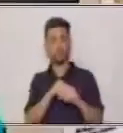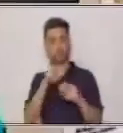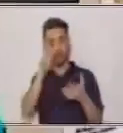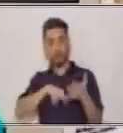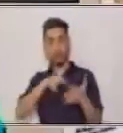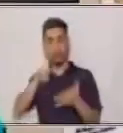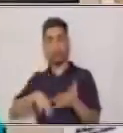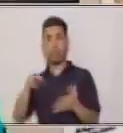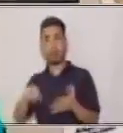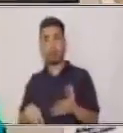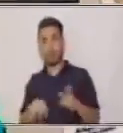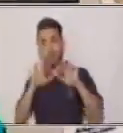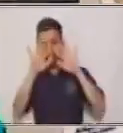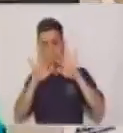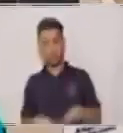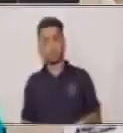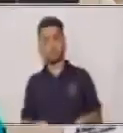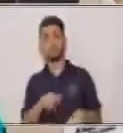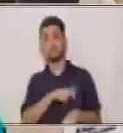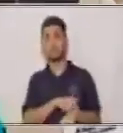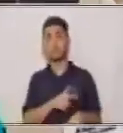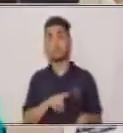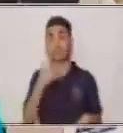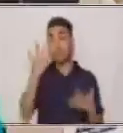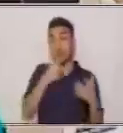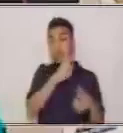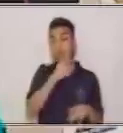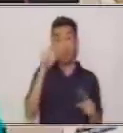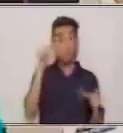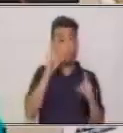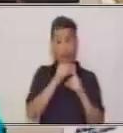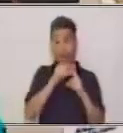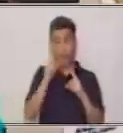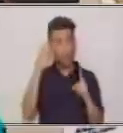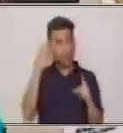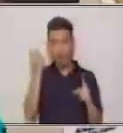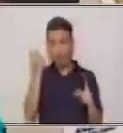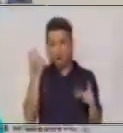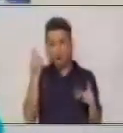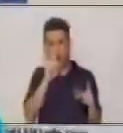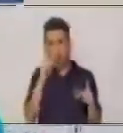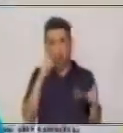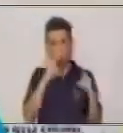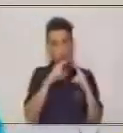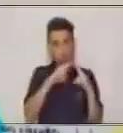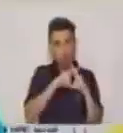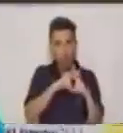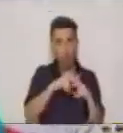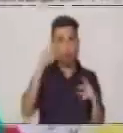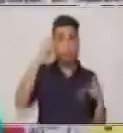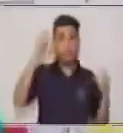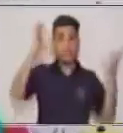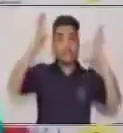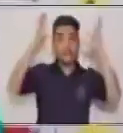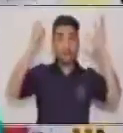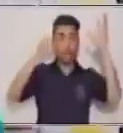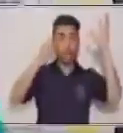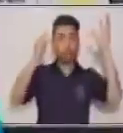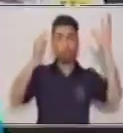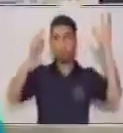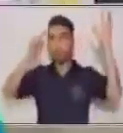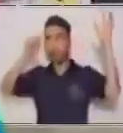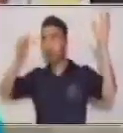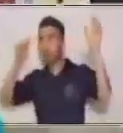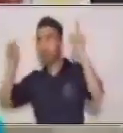Y si hay una palabra que no reconocemos, el cerebro inmediatamente busca un sinónimo